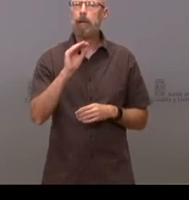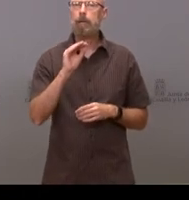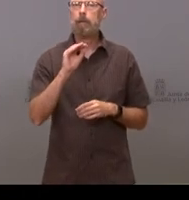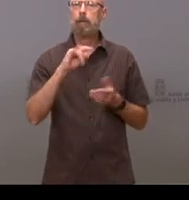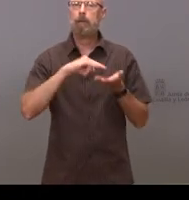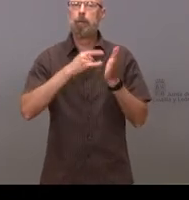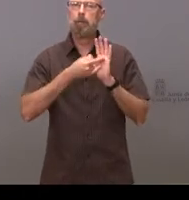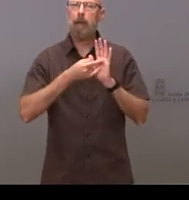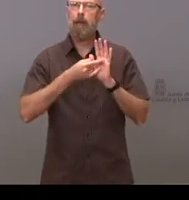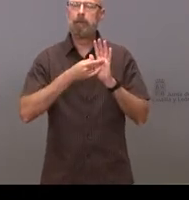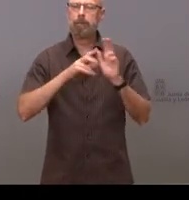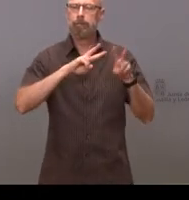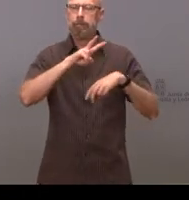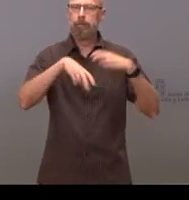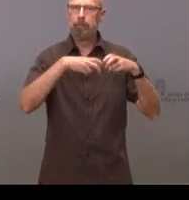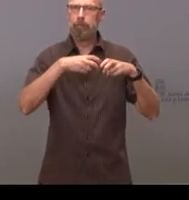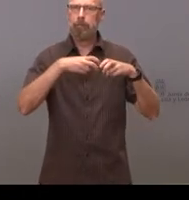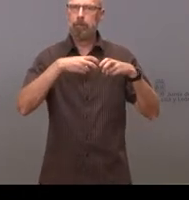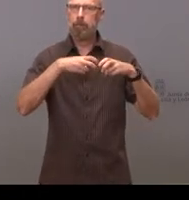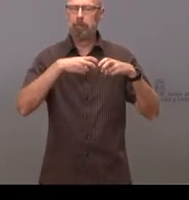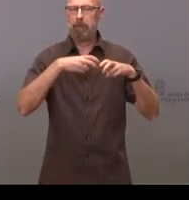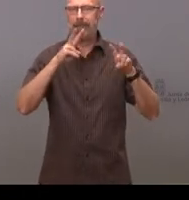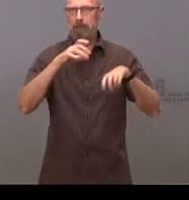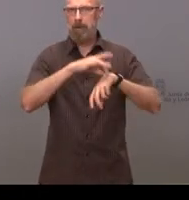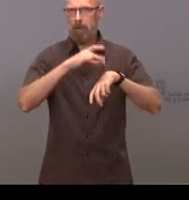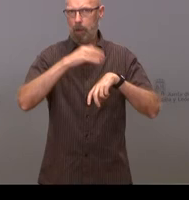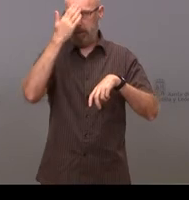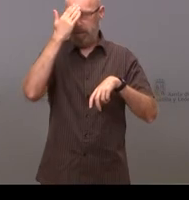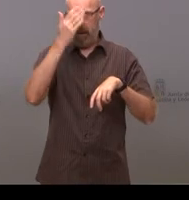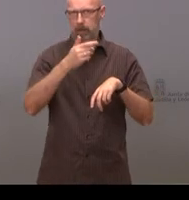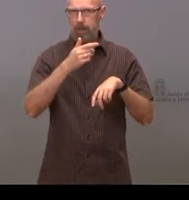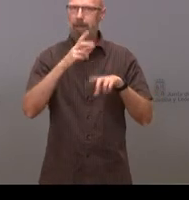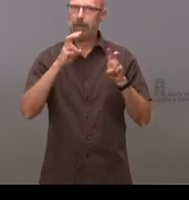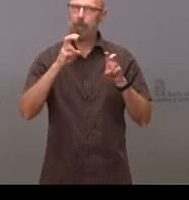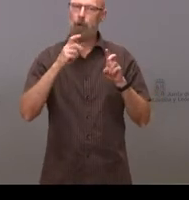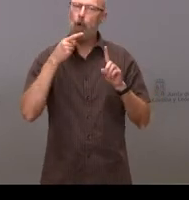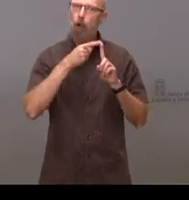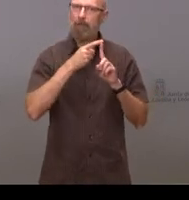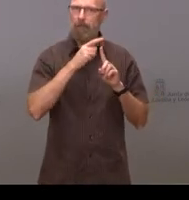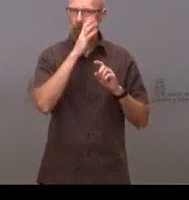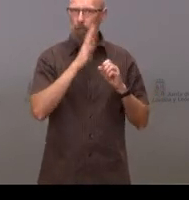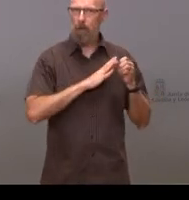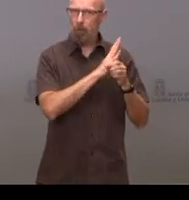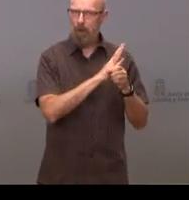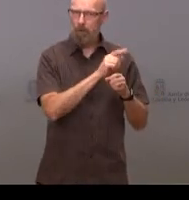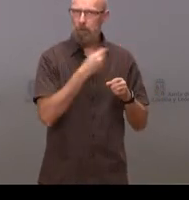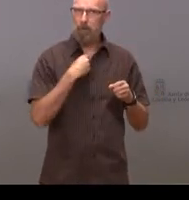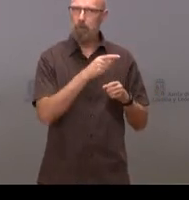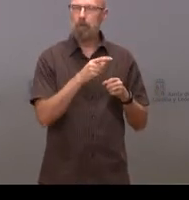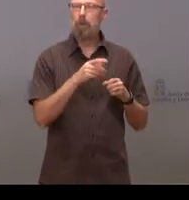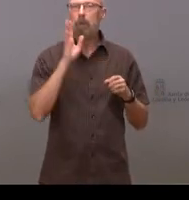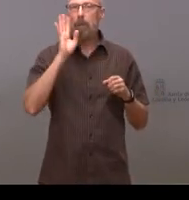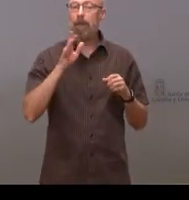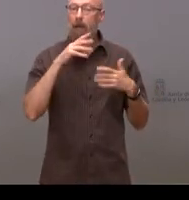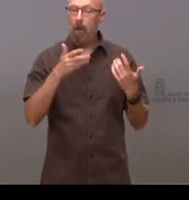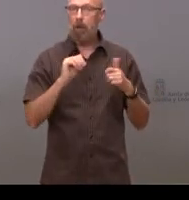de reordenación de la atención primaria que era un poco uno de los objetivos de la legislatura y quedó parado ahora que parece que se pueden retomar